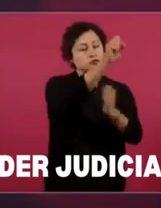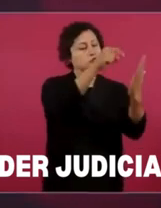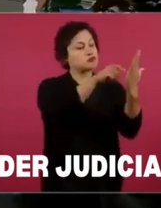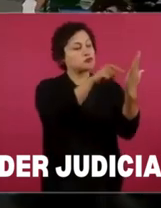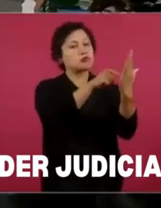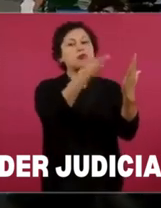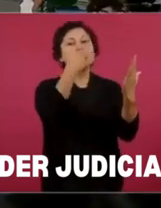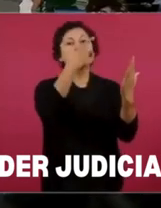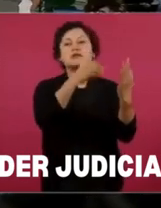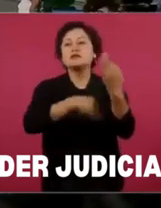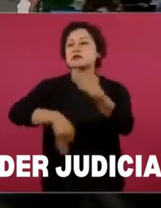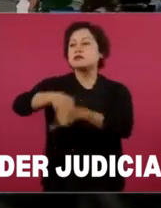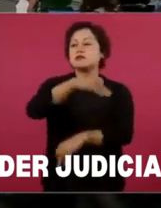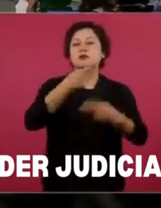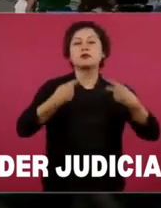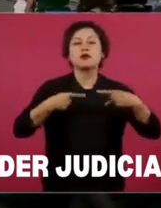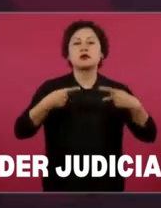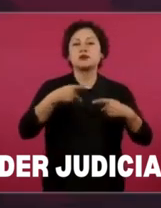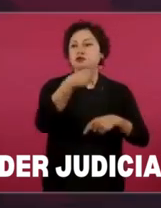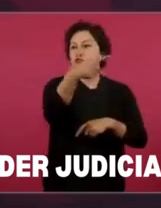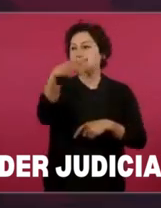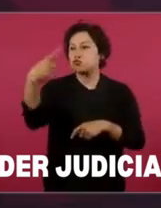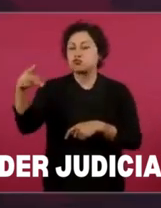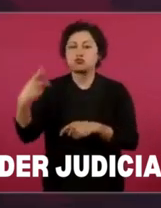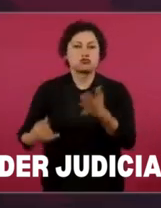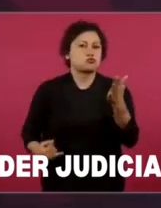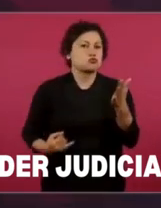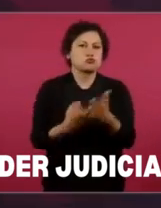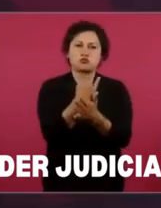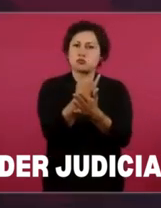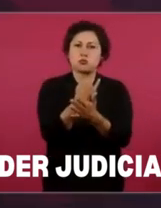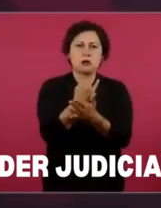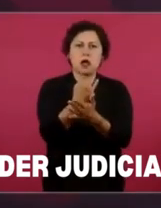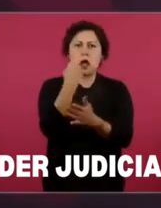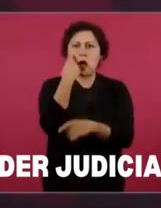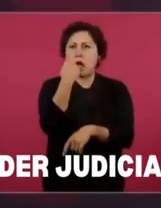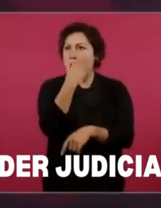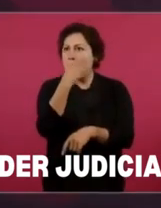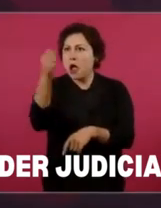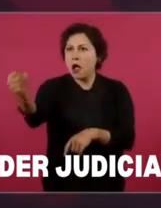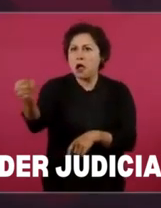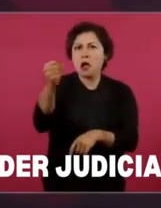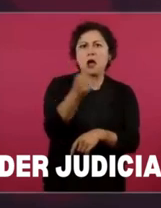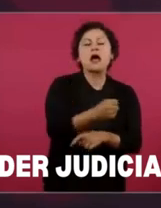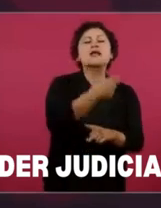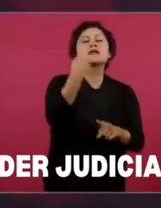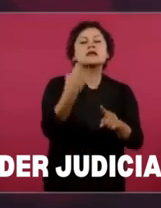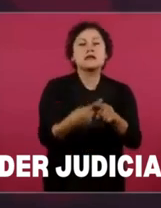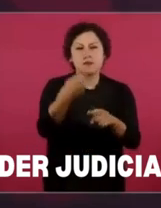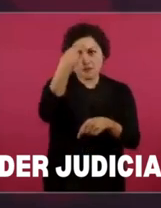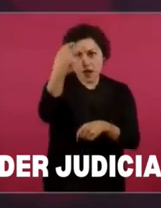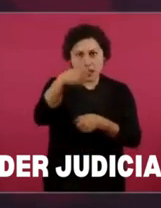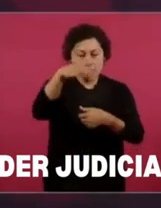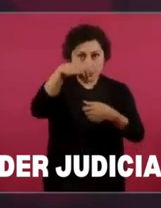derecho a votar y a ser votado y esa es la democracia